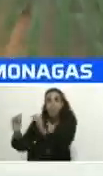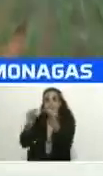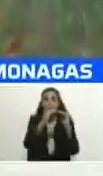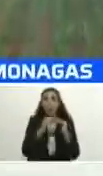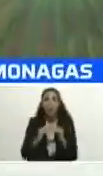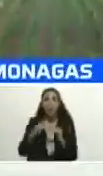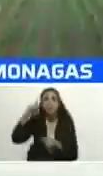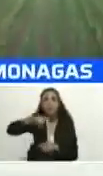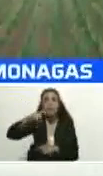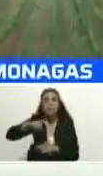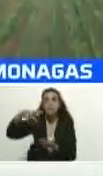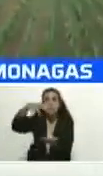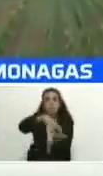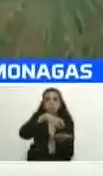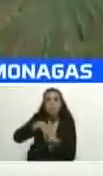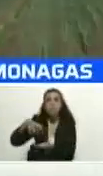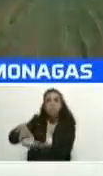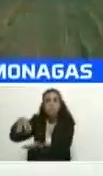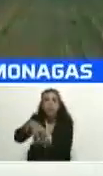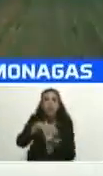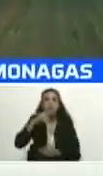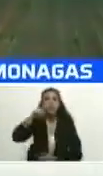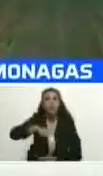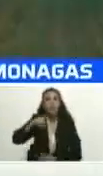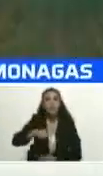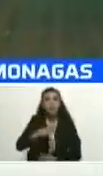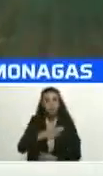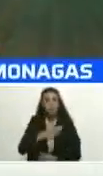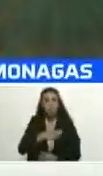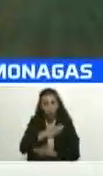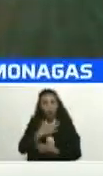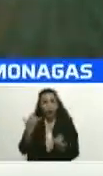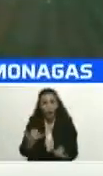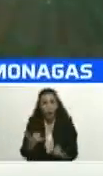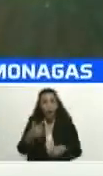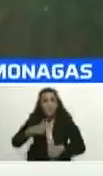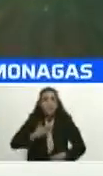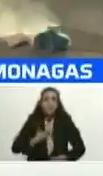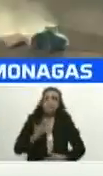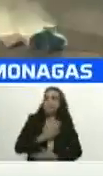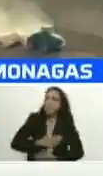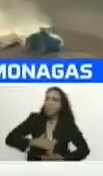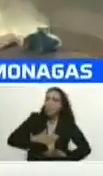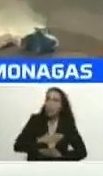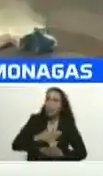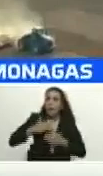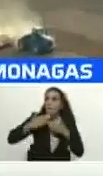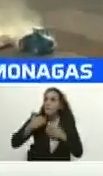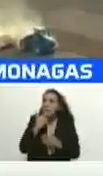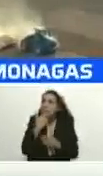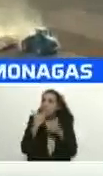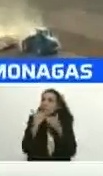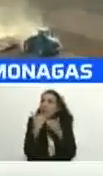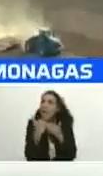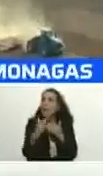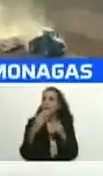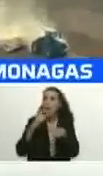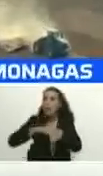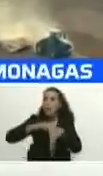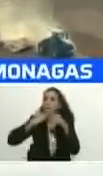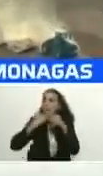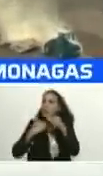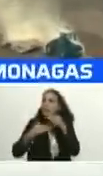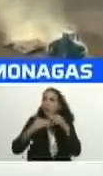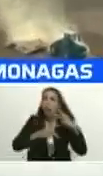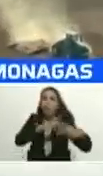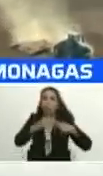del estado de bienestar social que ya nosotros disfrutamos y que más temprano que tarde con la producción